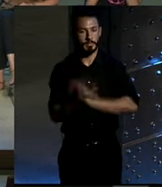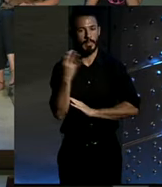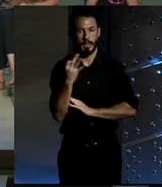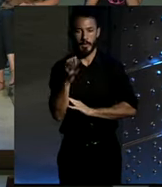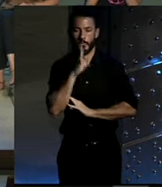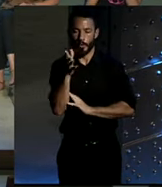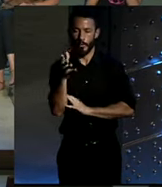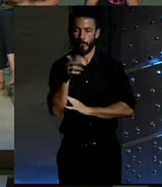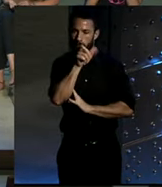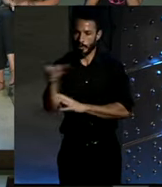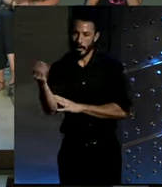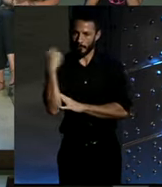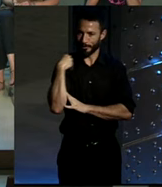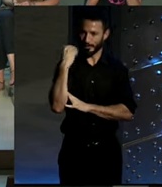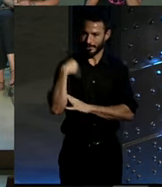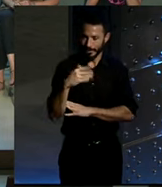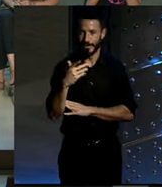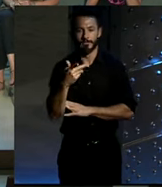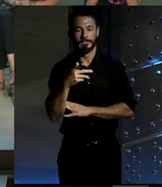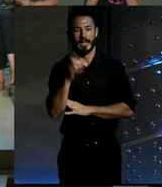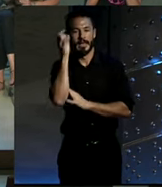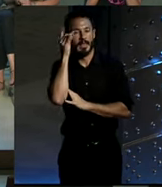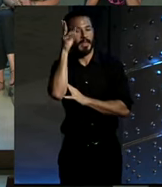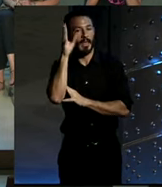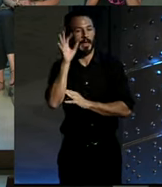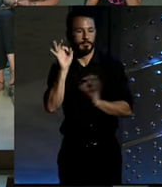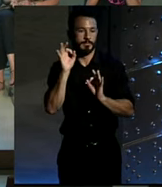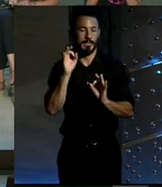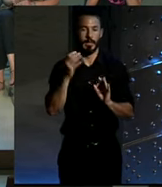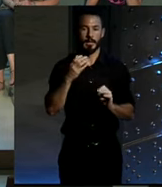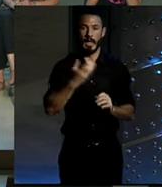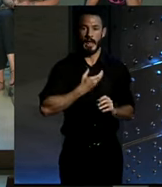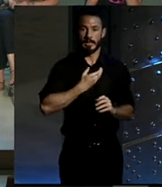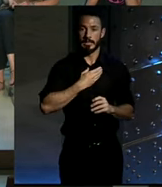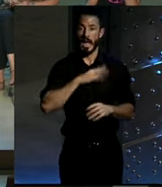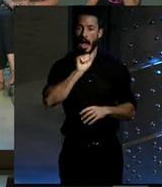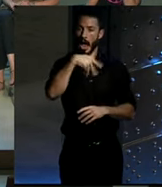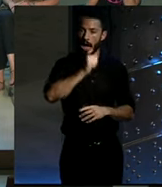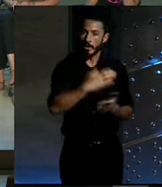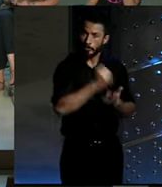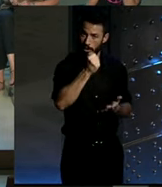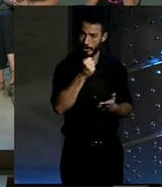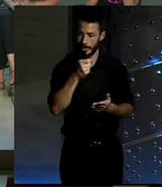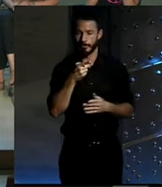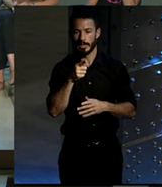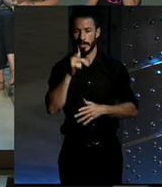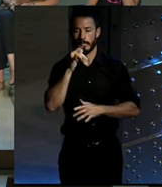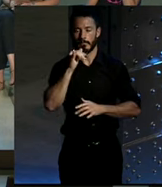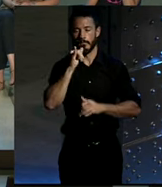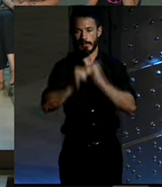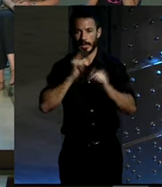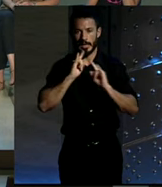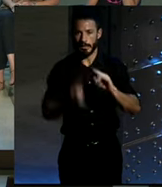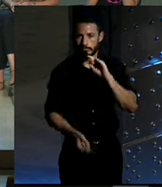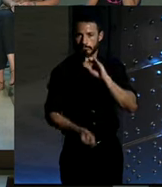preguntando. ¿Qué os parece la idea, en este caso fue con Ana Botella como alcaldesa de Madrid, de puntar bicicletas, coches, empezar